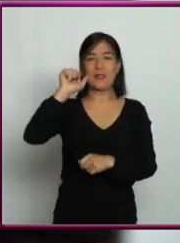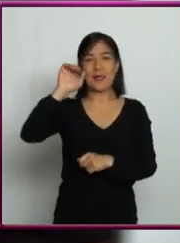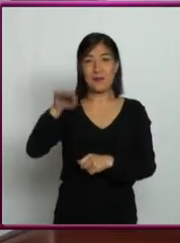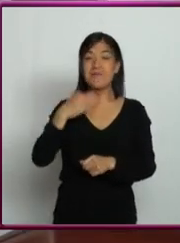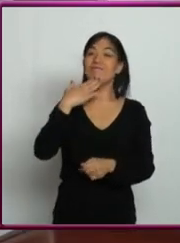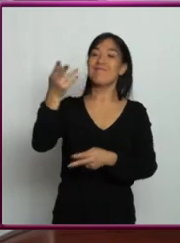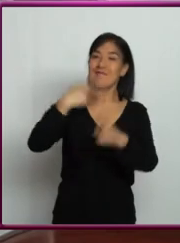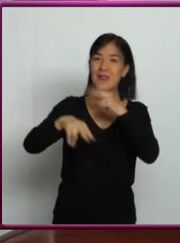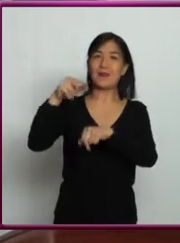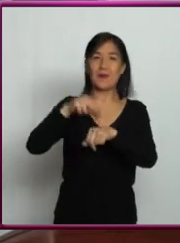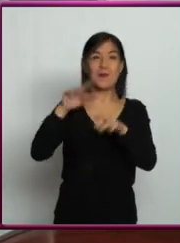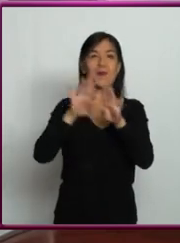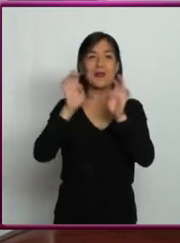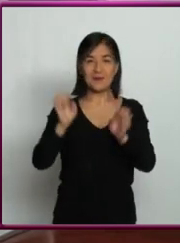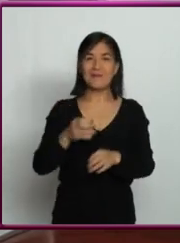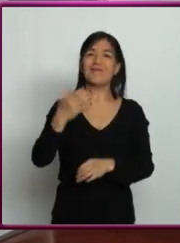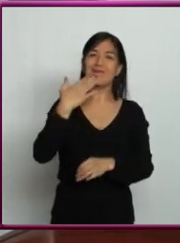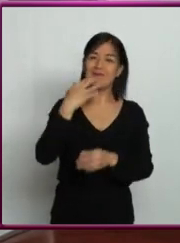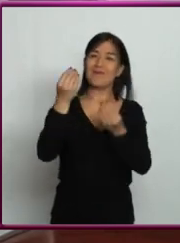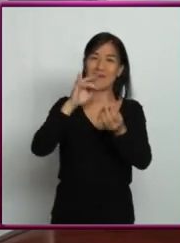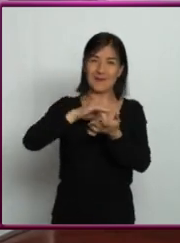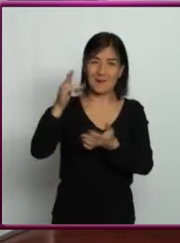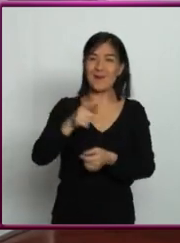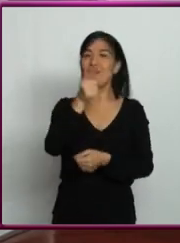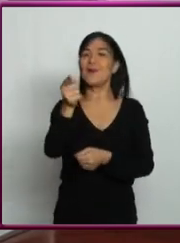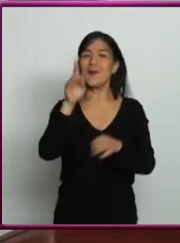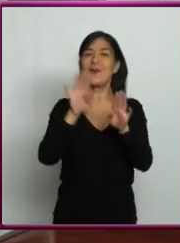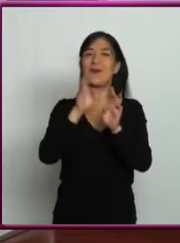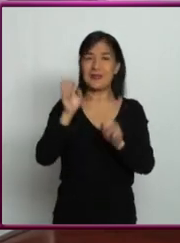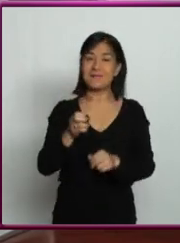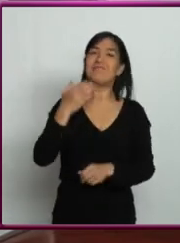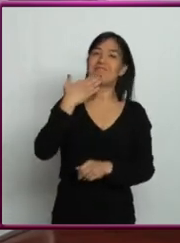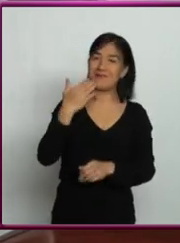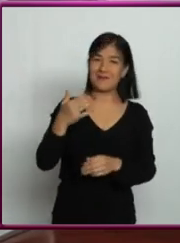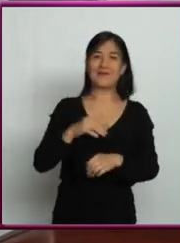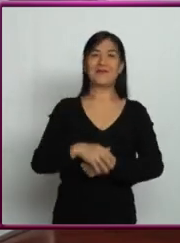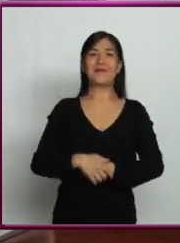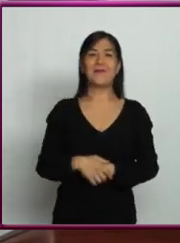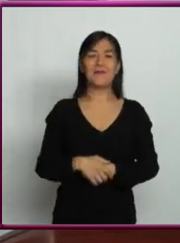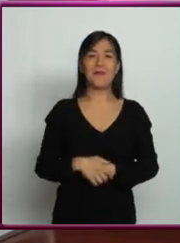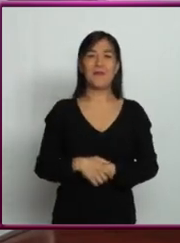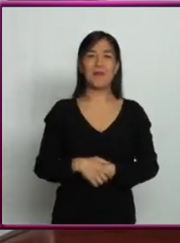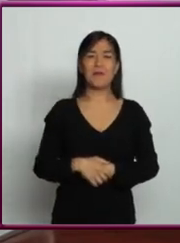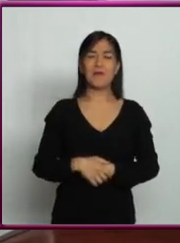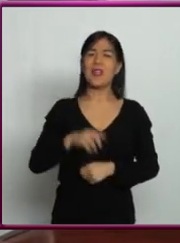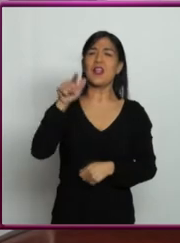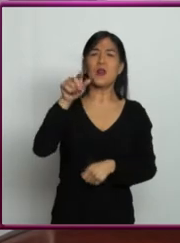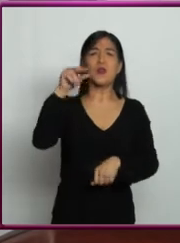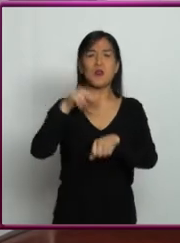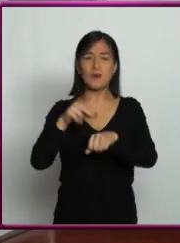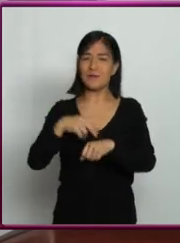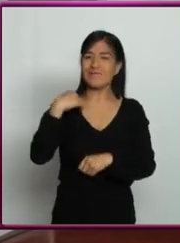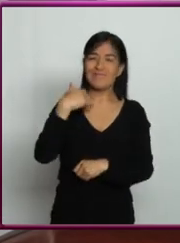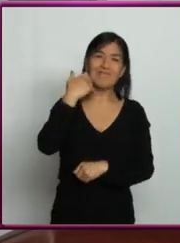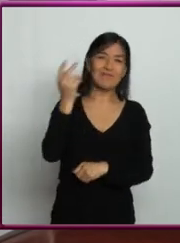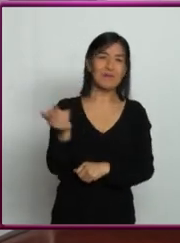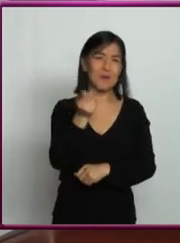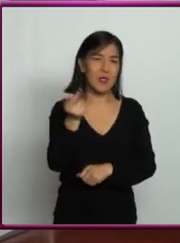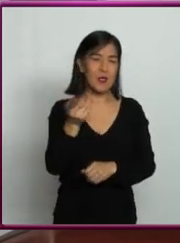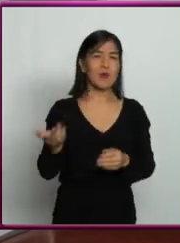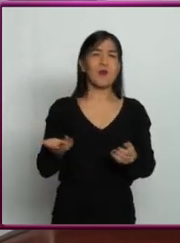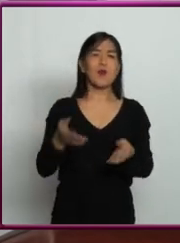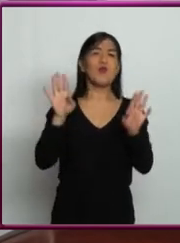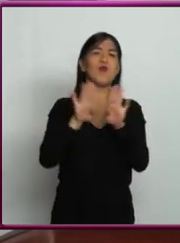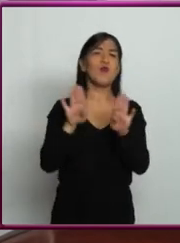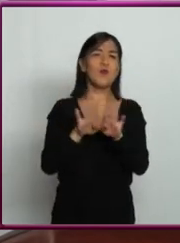¿Cómo está? Muy bien. Muchas gracias. ¿Y usted? Perfecto. Muy bien aquí. Muy bien. Doctor, le quiero preguntar primeramente,